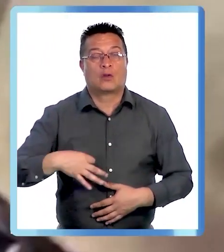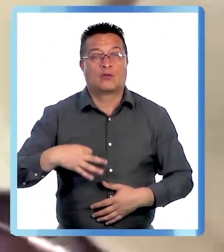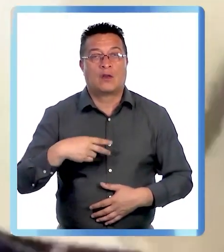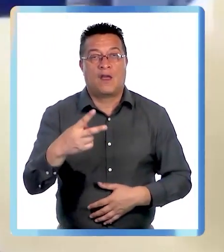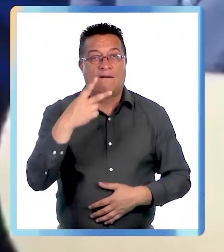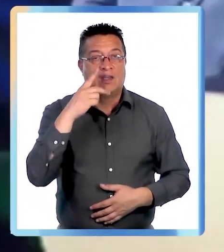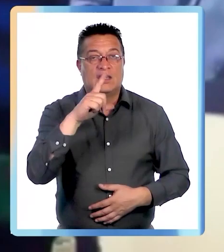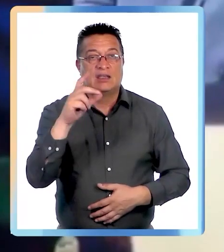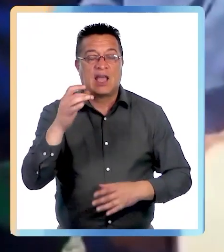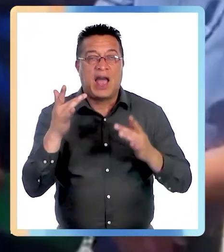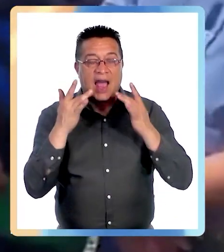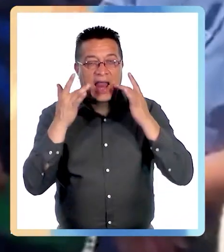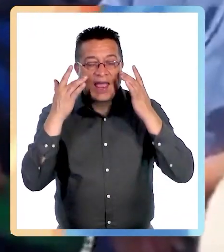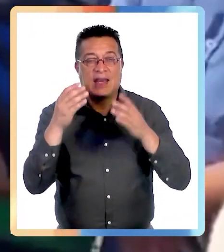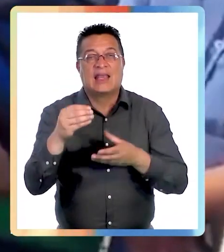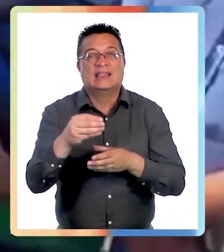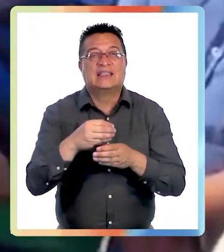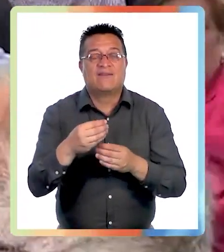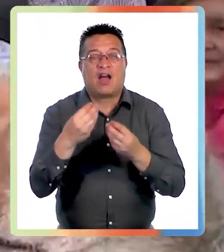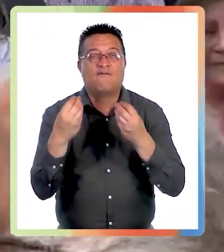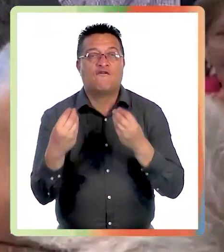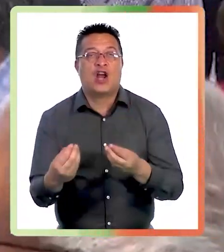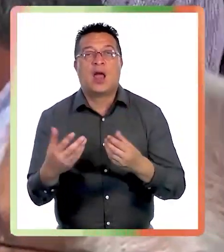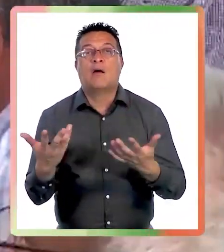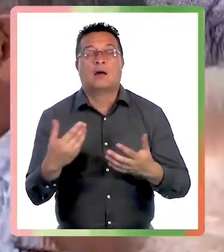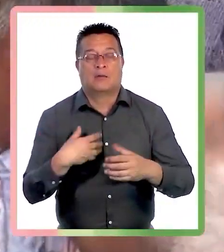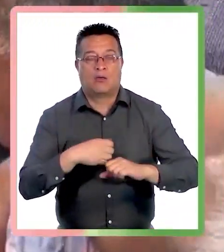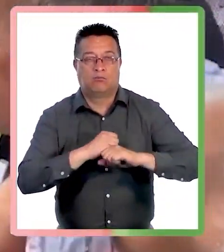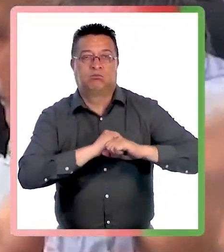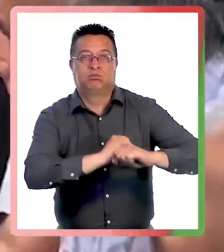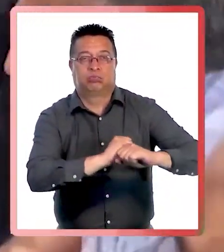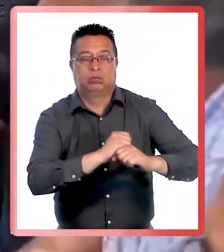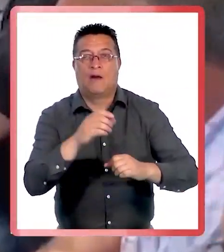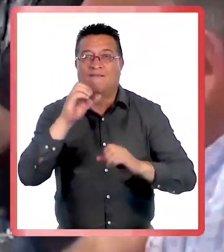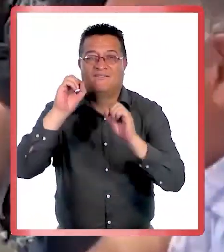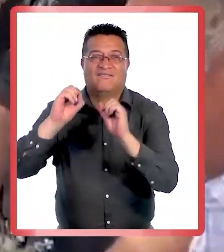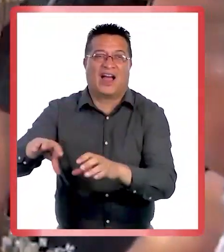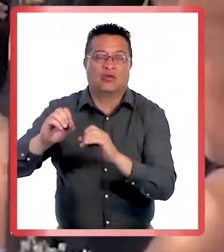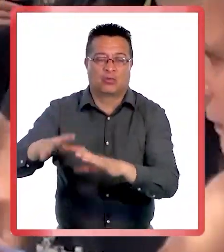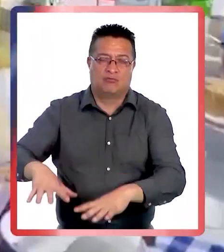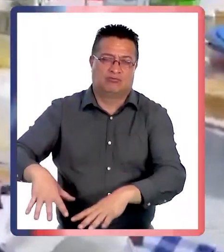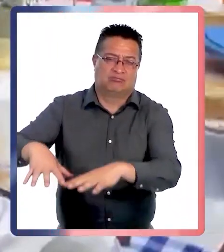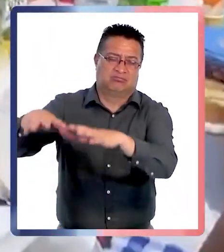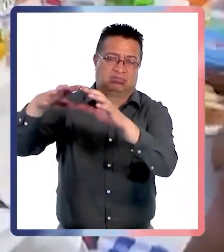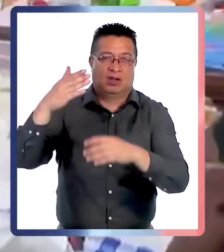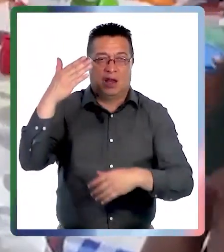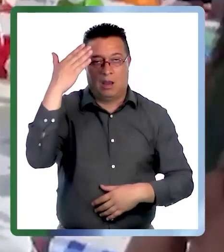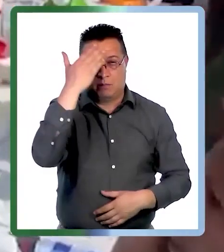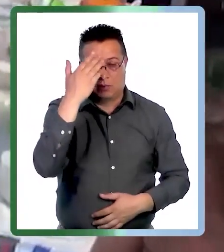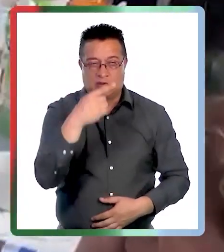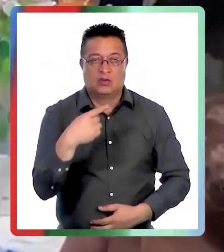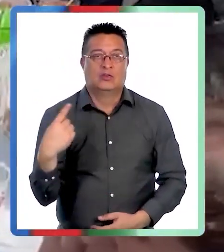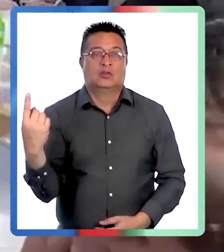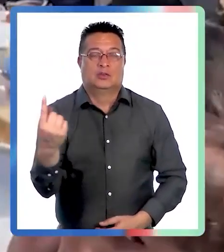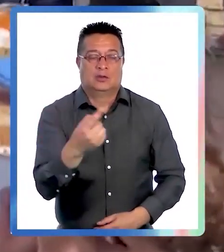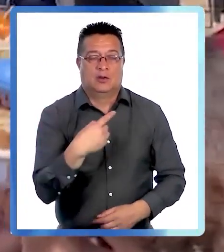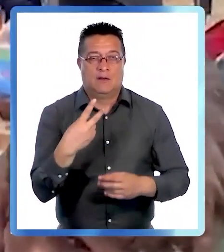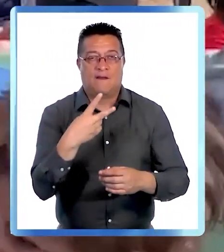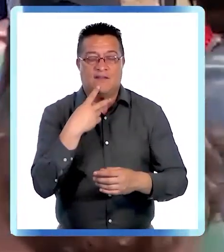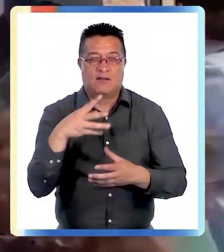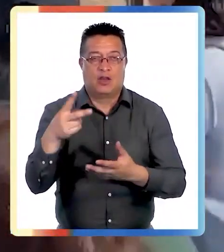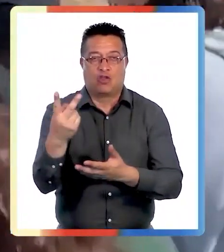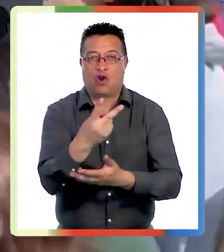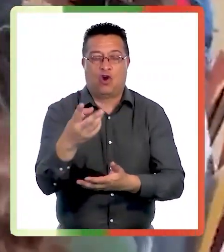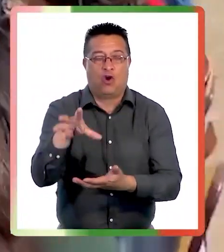Villa Alegre y Hierbas Buenas para oponerse a un relleno sanitario que genera preocupación en los habitantes de ambas